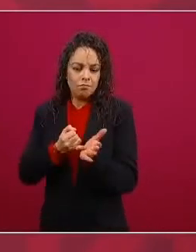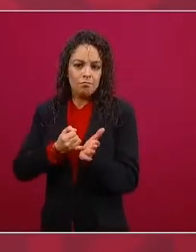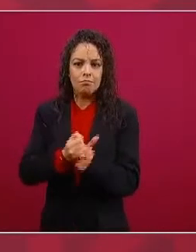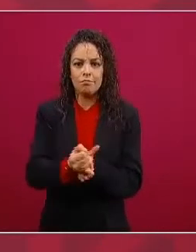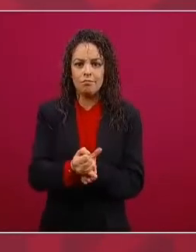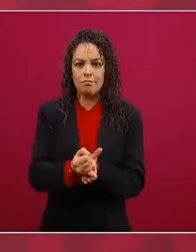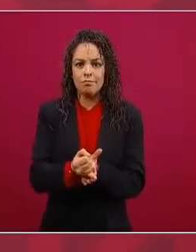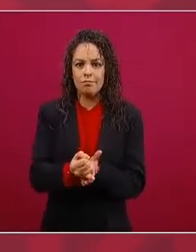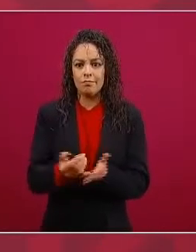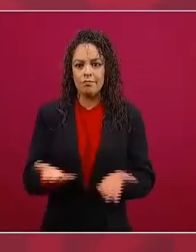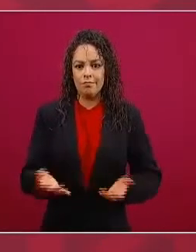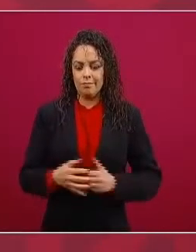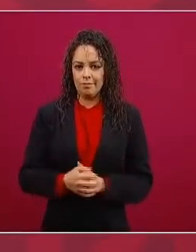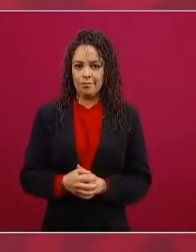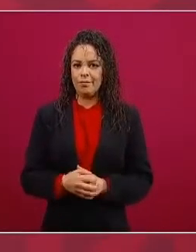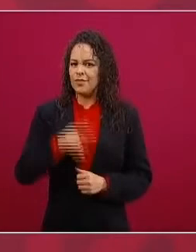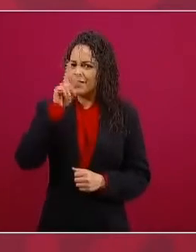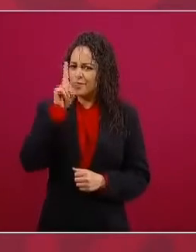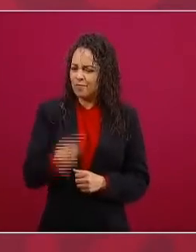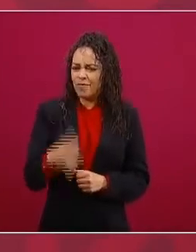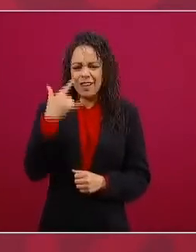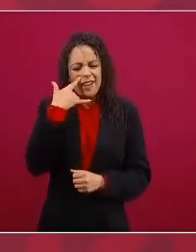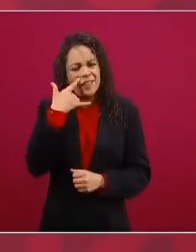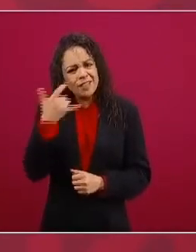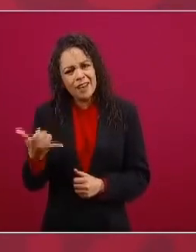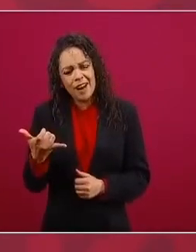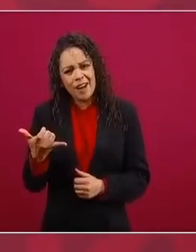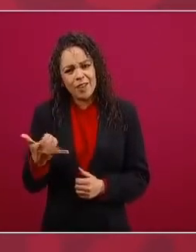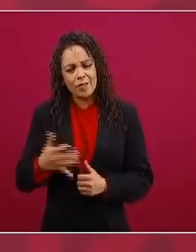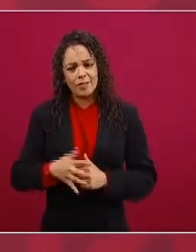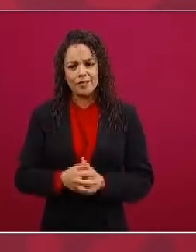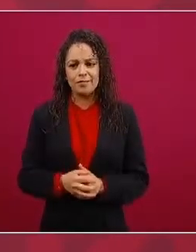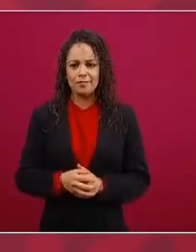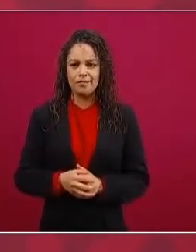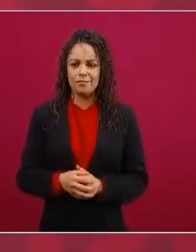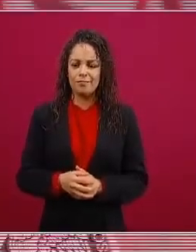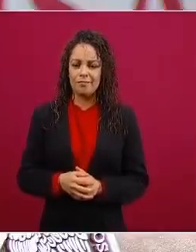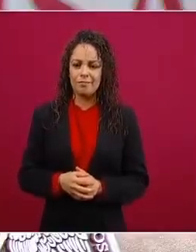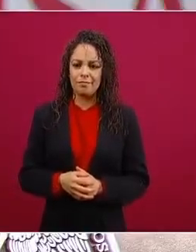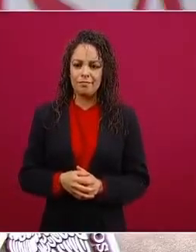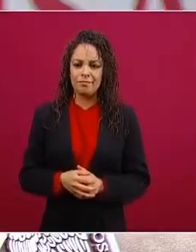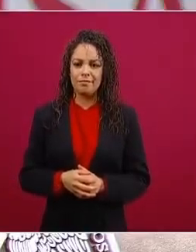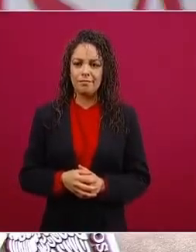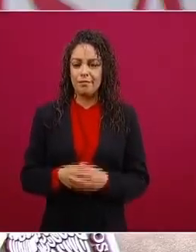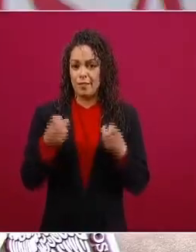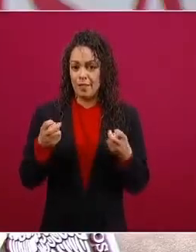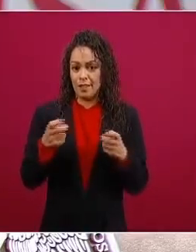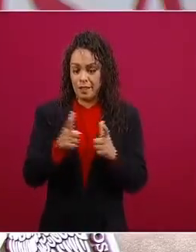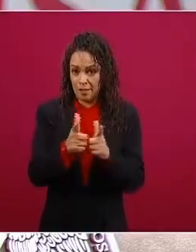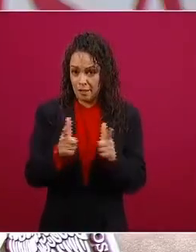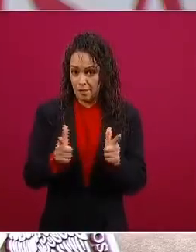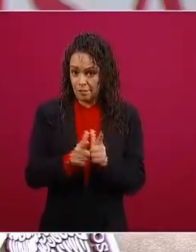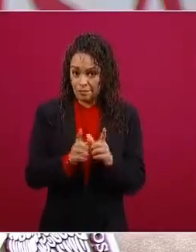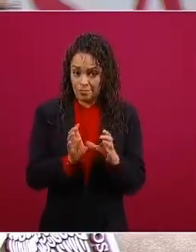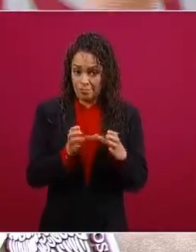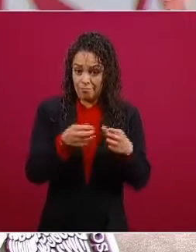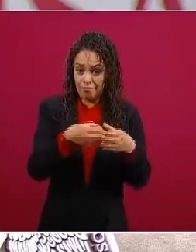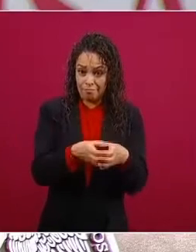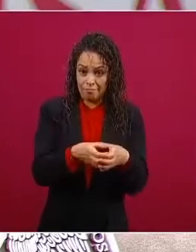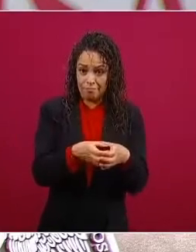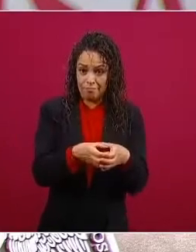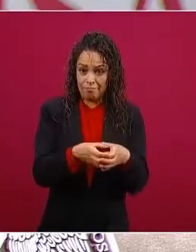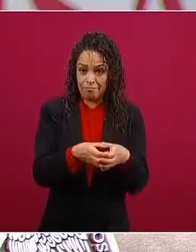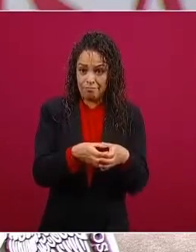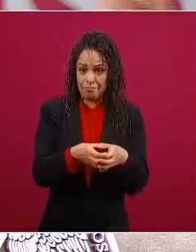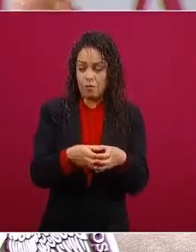lo raro para estos grupos no estoy hablando de todos los